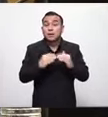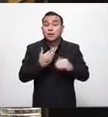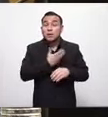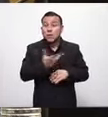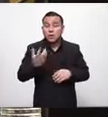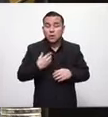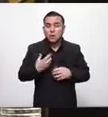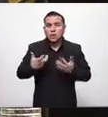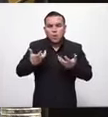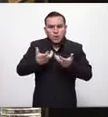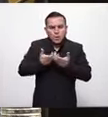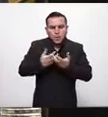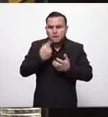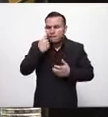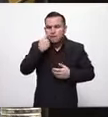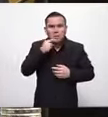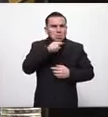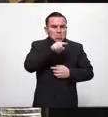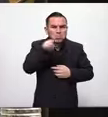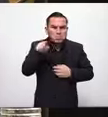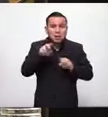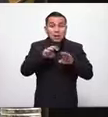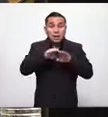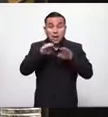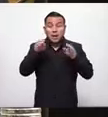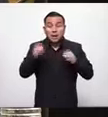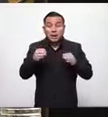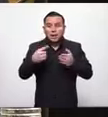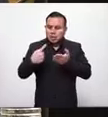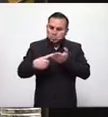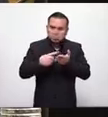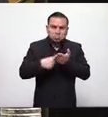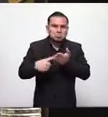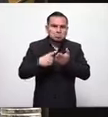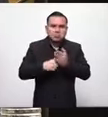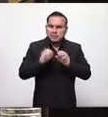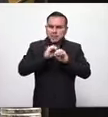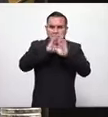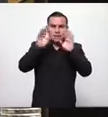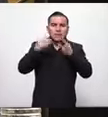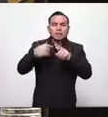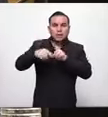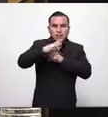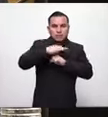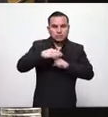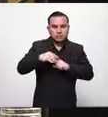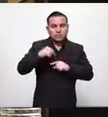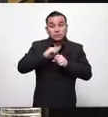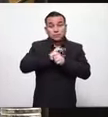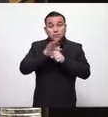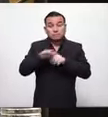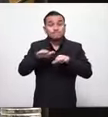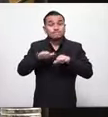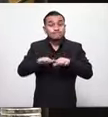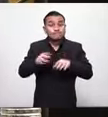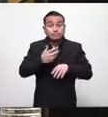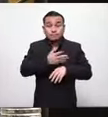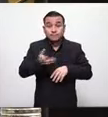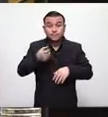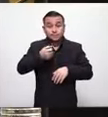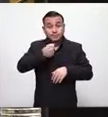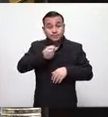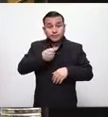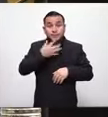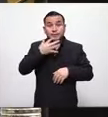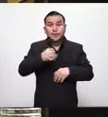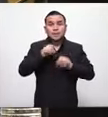colegas que veo acá pues en la mesa que han estado también muy consecuentes con esta situación agradecemos los informes